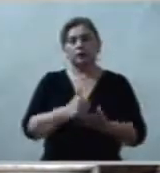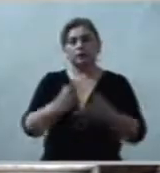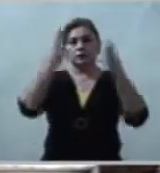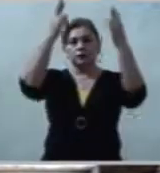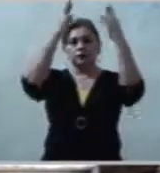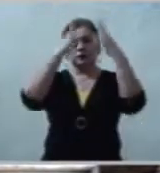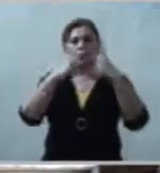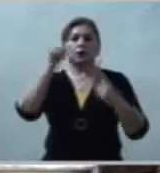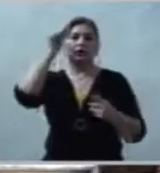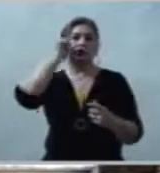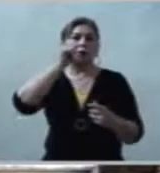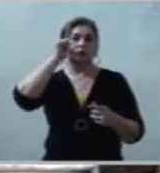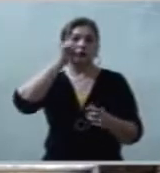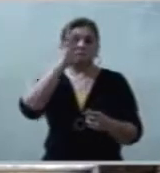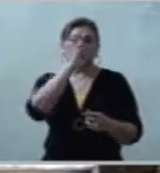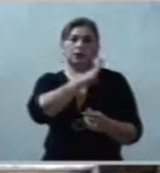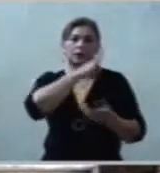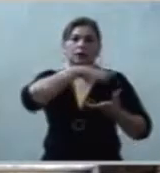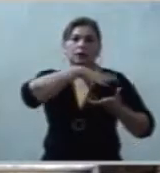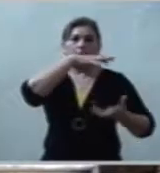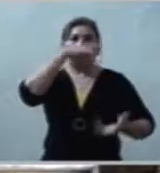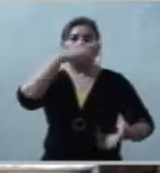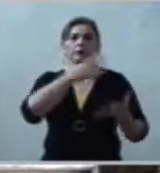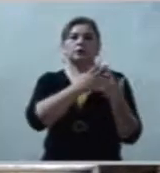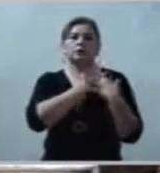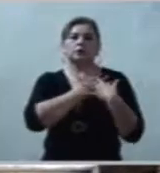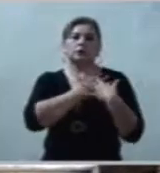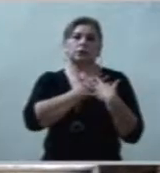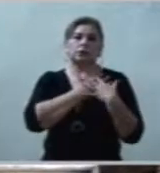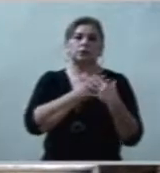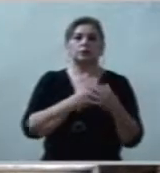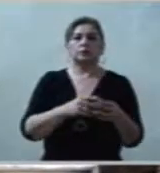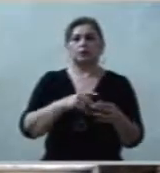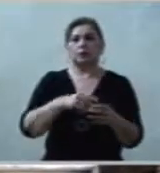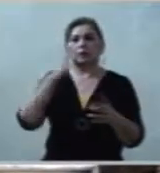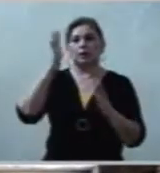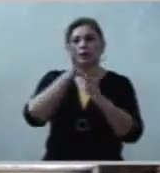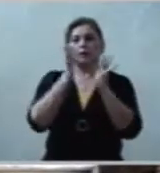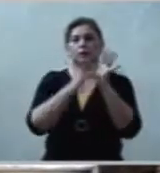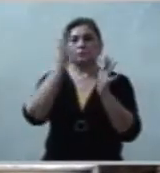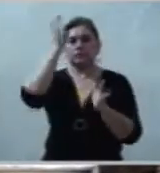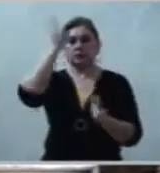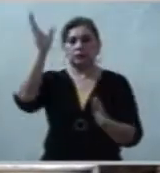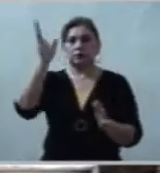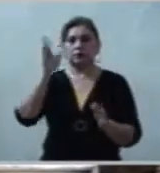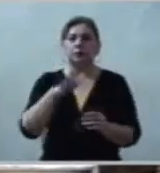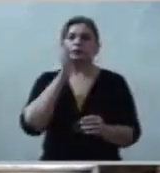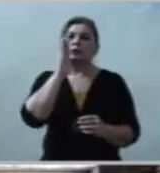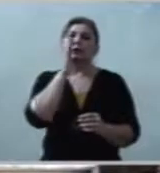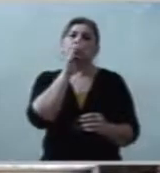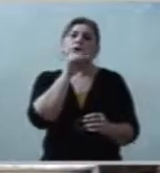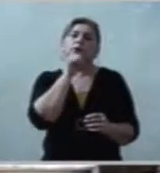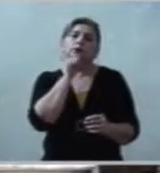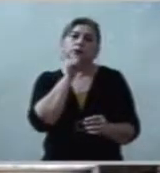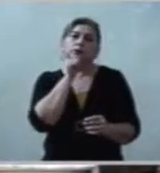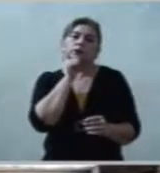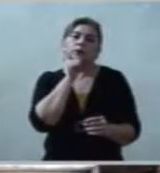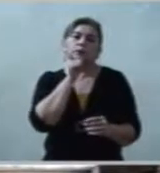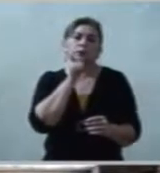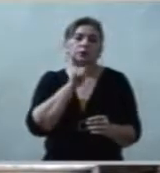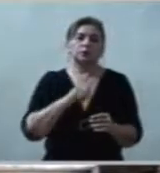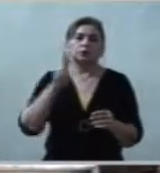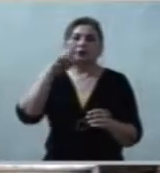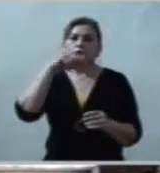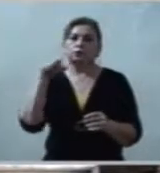la fe y el amor a Jesucristo. Y no podemos dejar de pedirle siempre